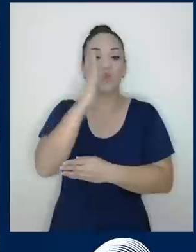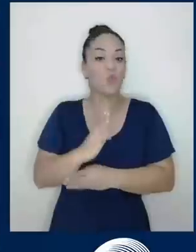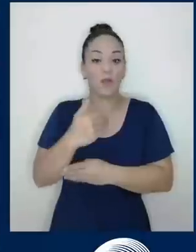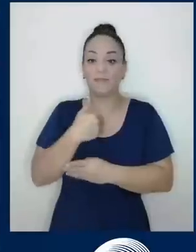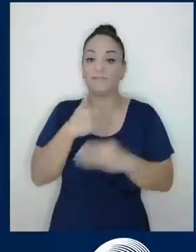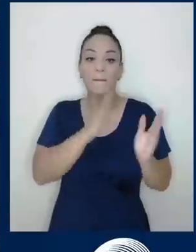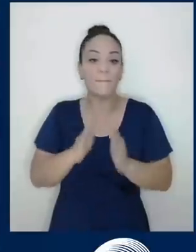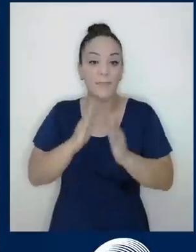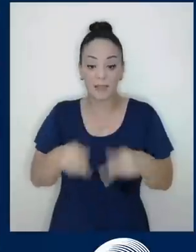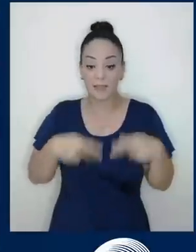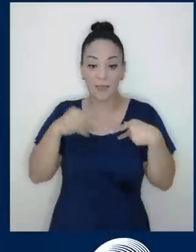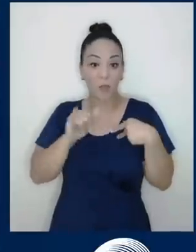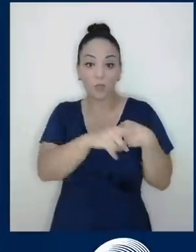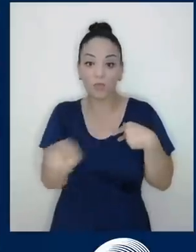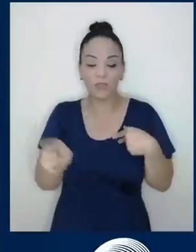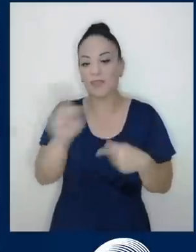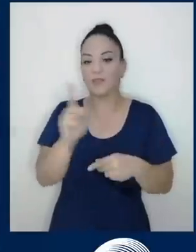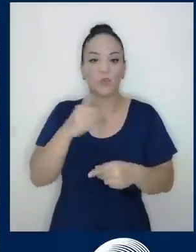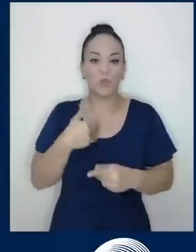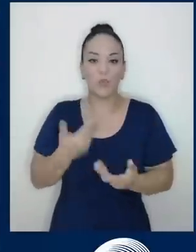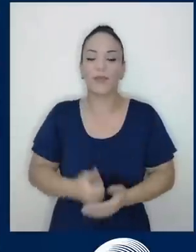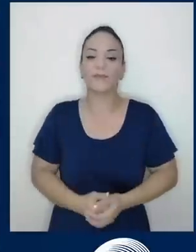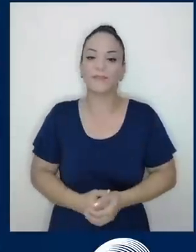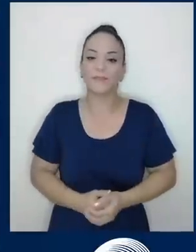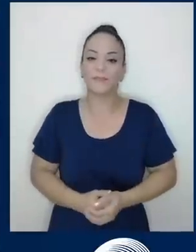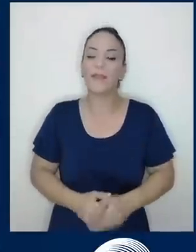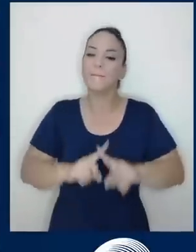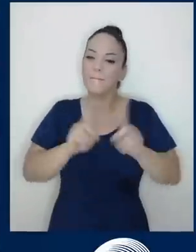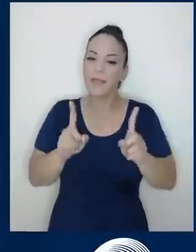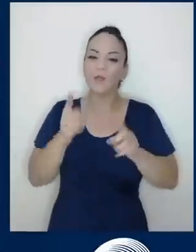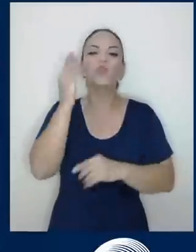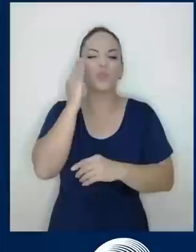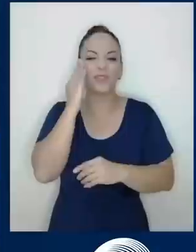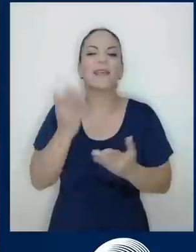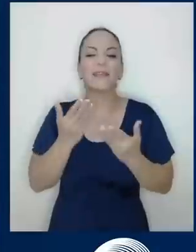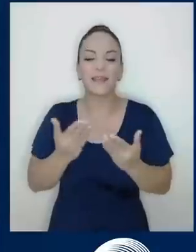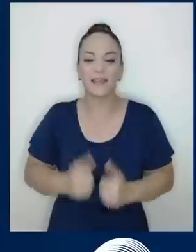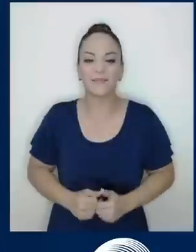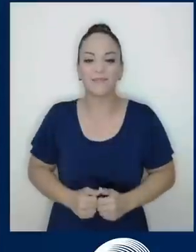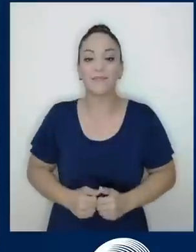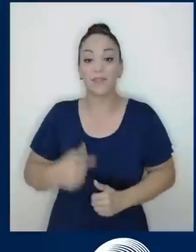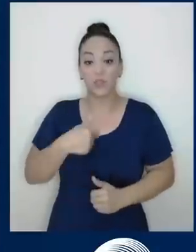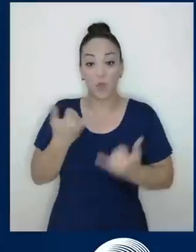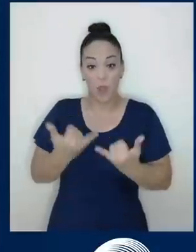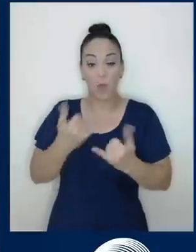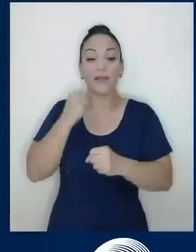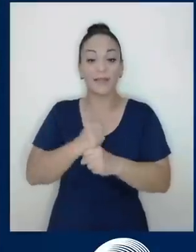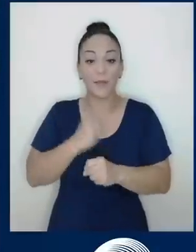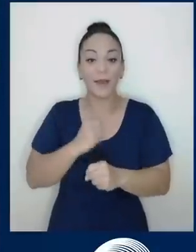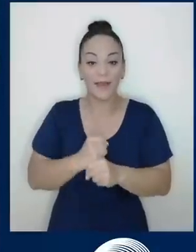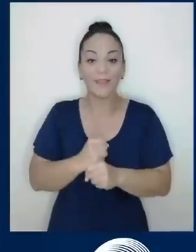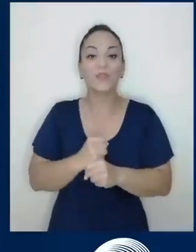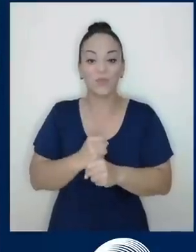vida como el que ustedes tienen. Pero sí ha sido una cosa. Lo que estoy haciendo hoy, cualquiera que eso sea,